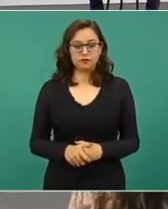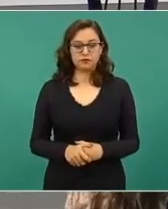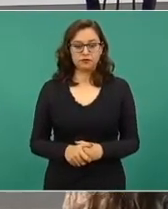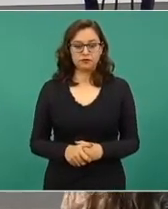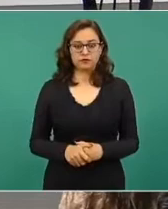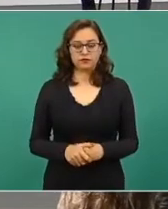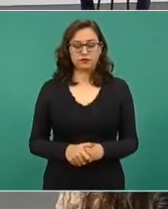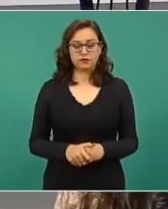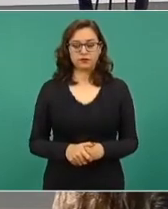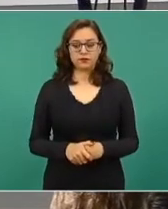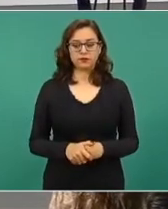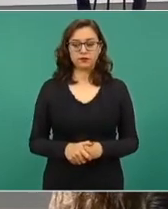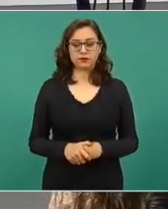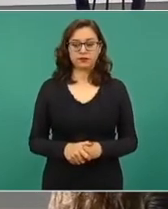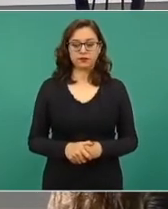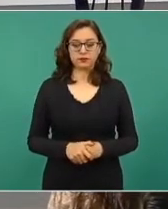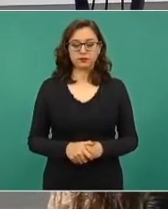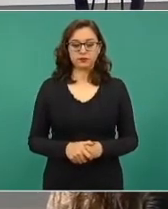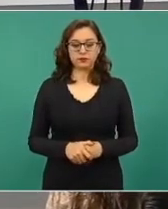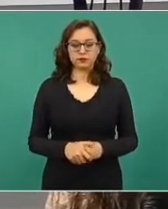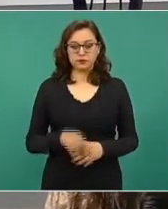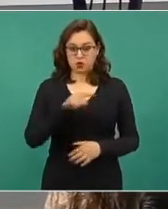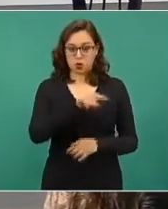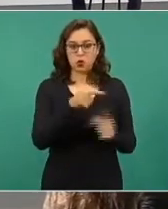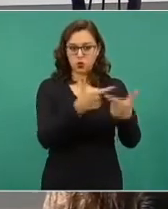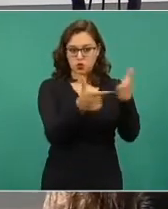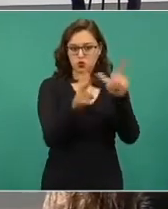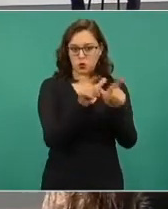este es uno de los, de este grupo.